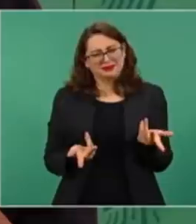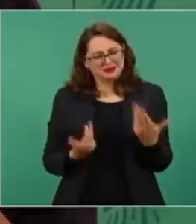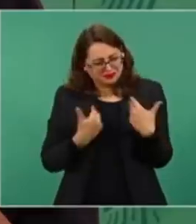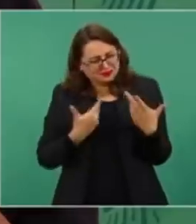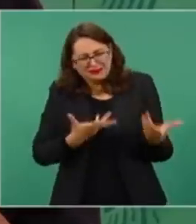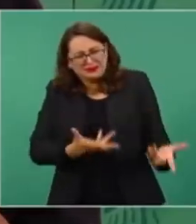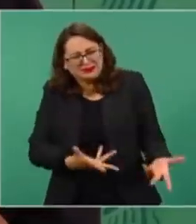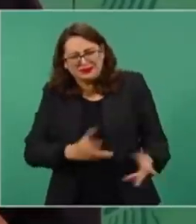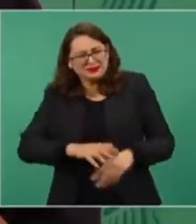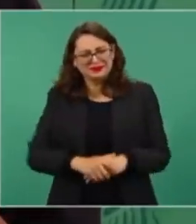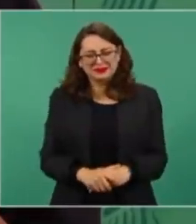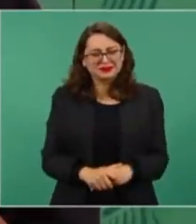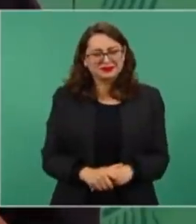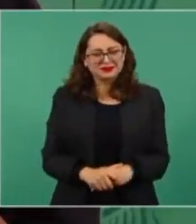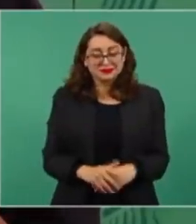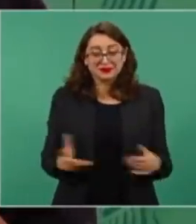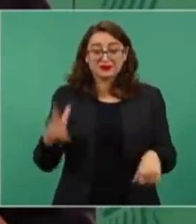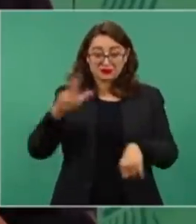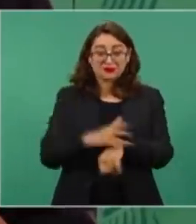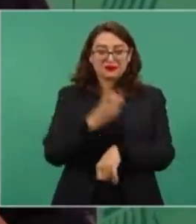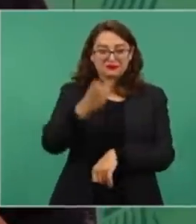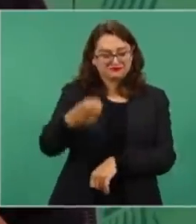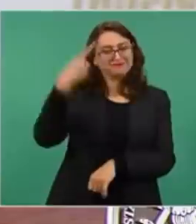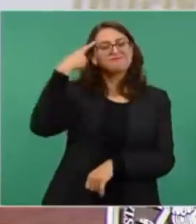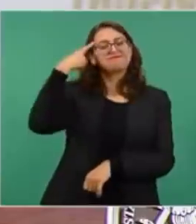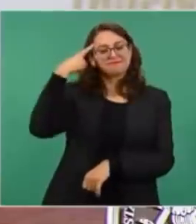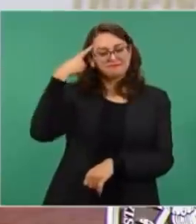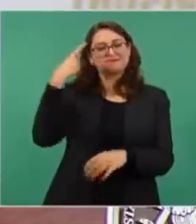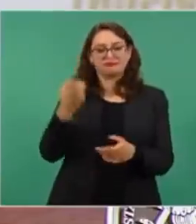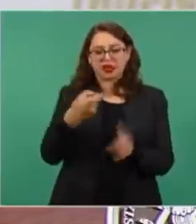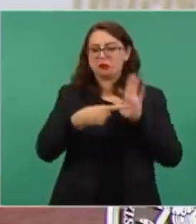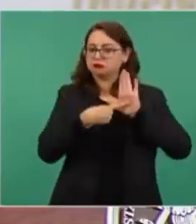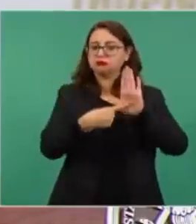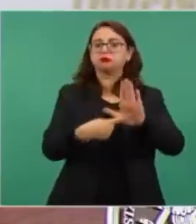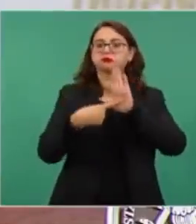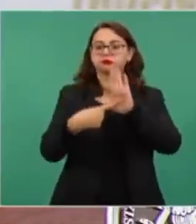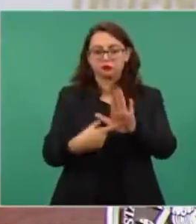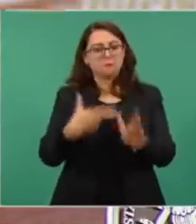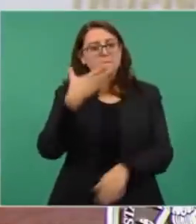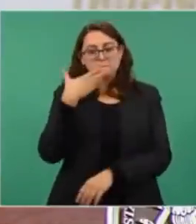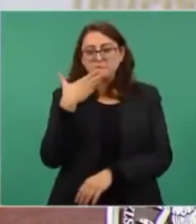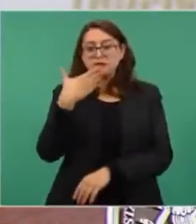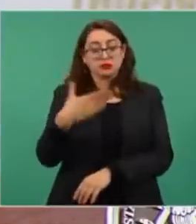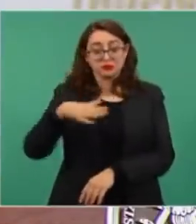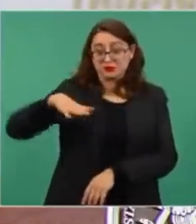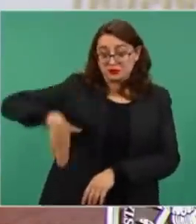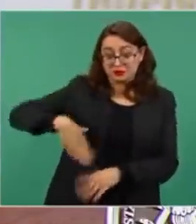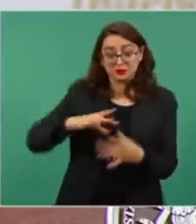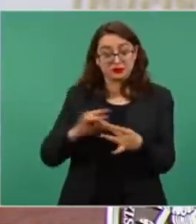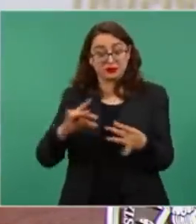Entonces, por eso es muy bueno que todo esto salga, hasta lo de la boda,